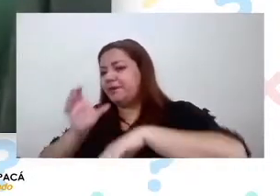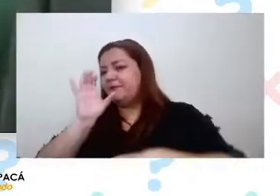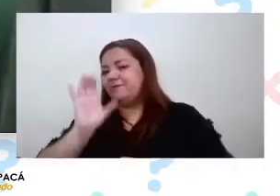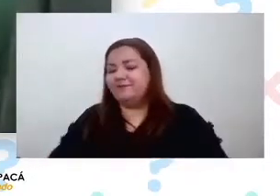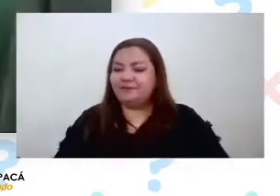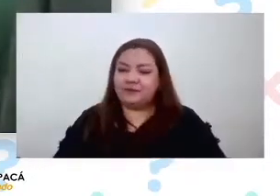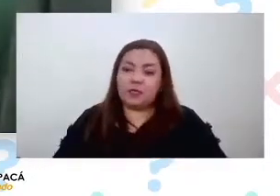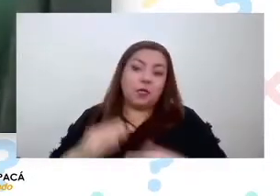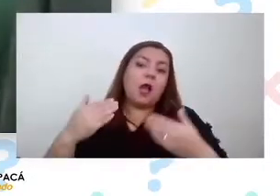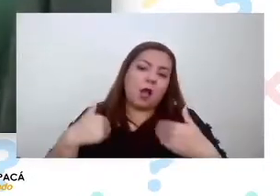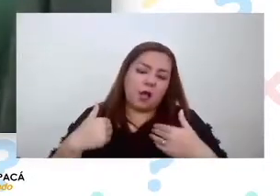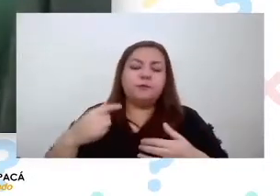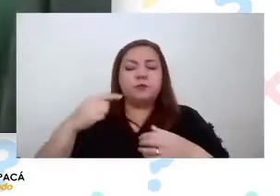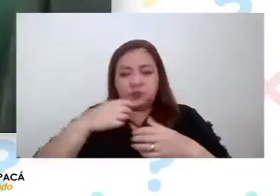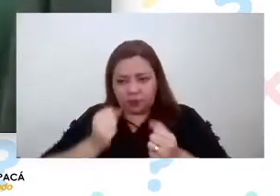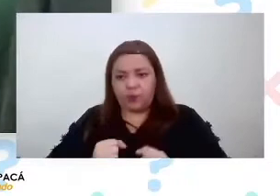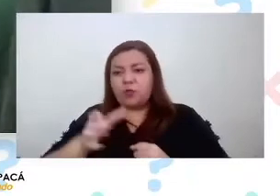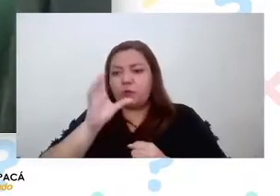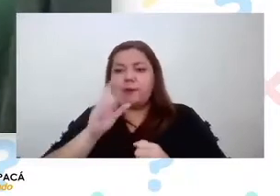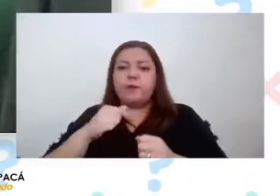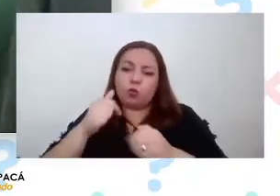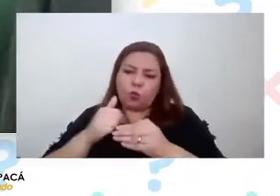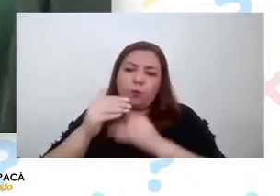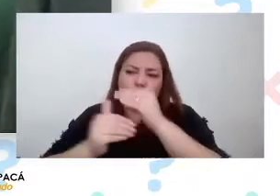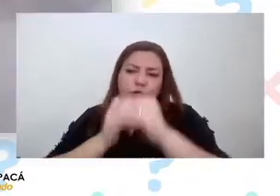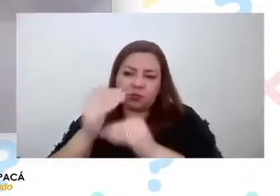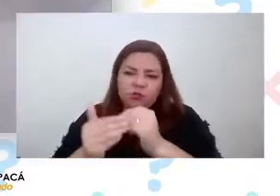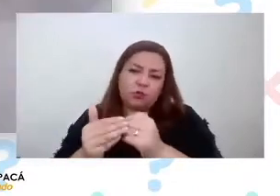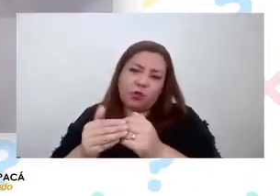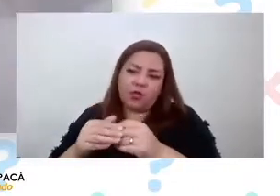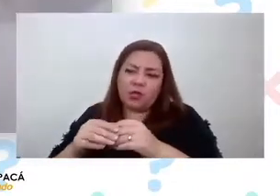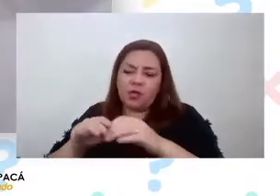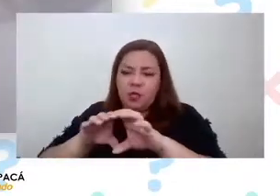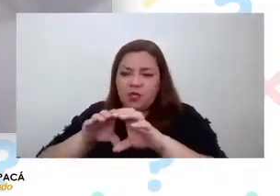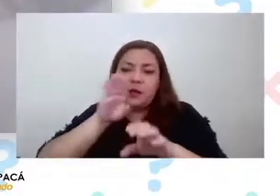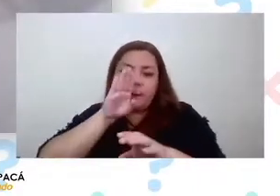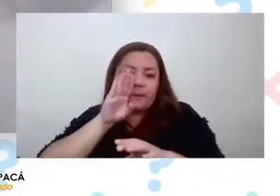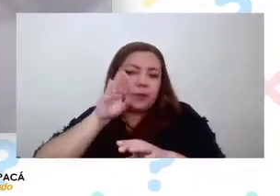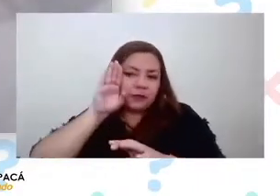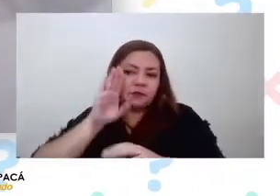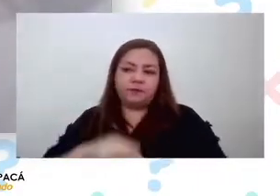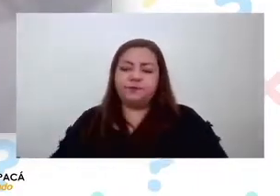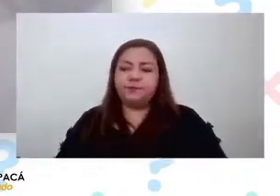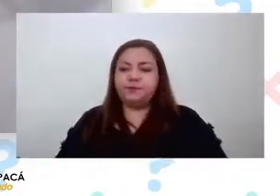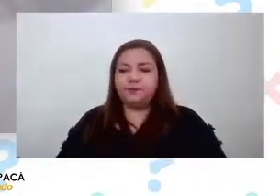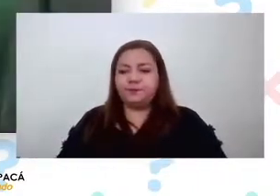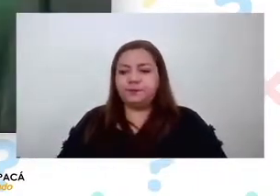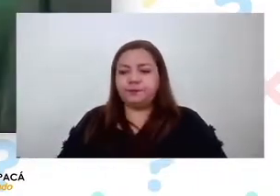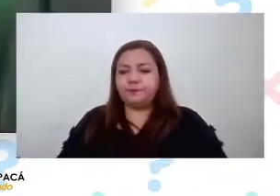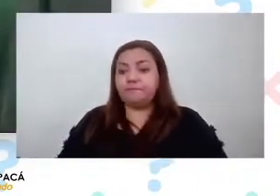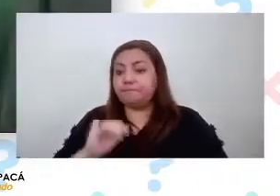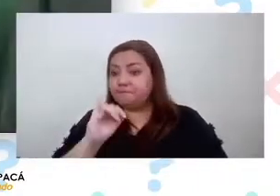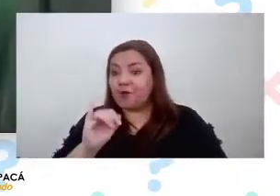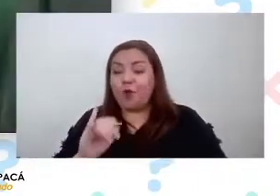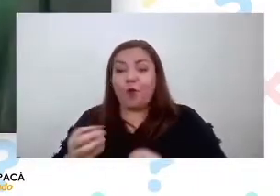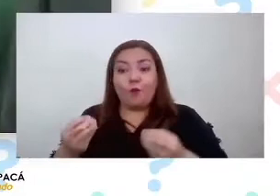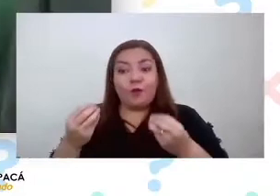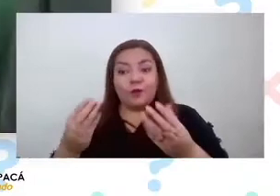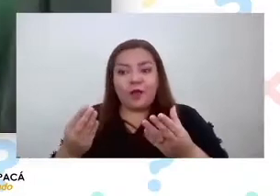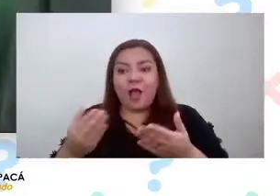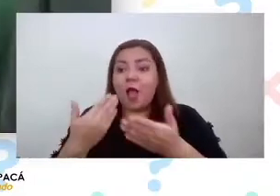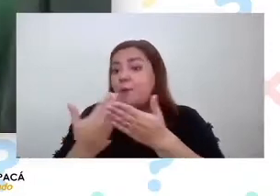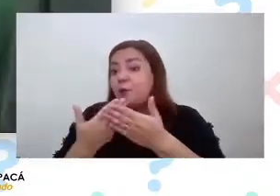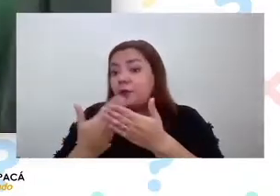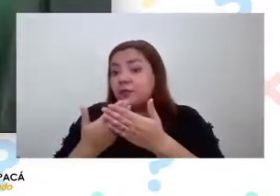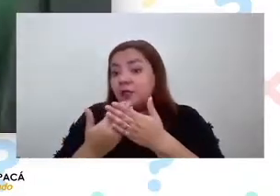tras un proceso de tratamiento hay que hacer un proceso de tratamiento bueno Constanza aprovechando